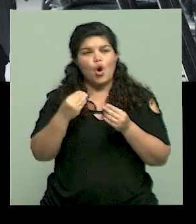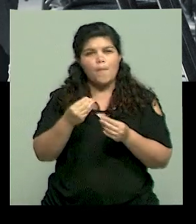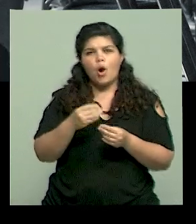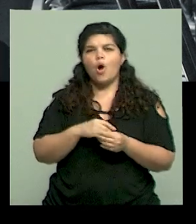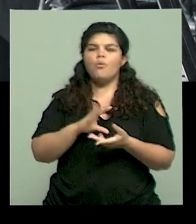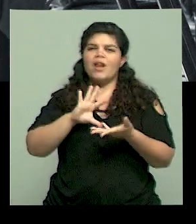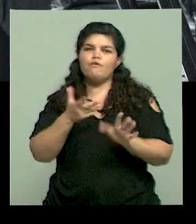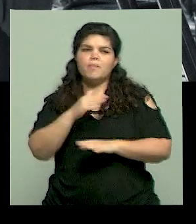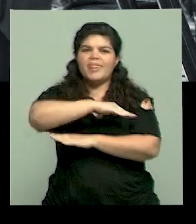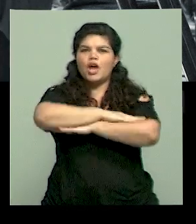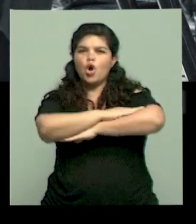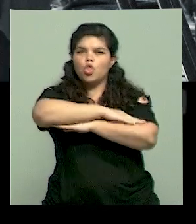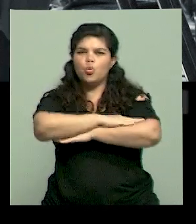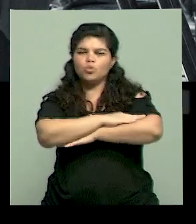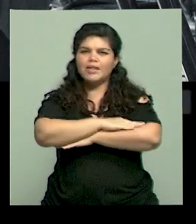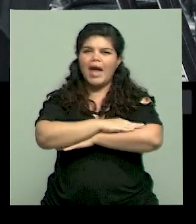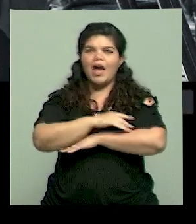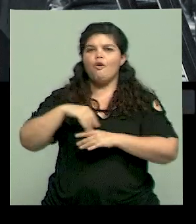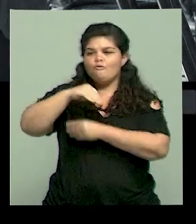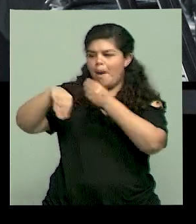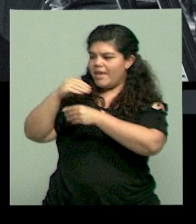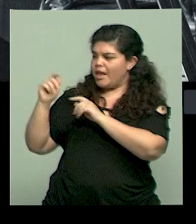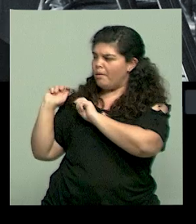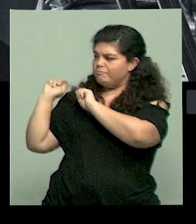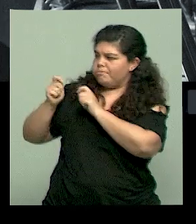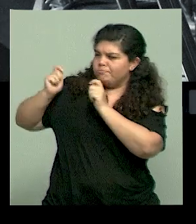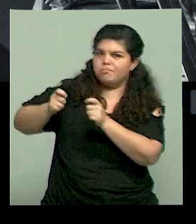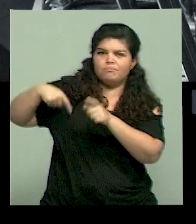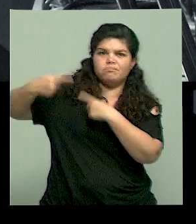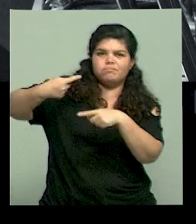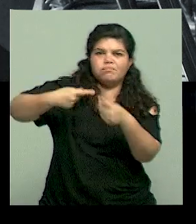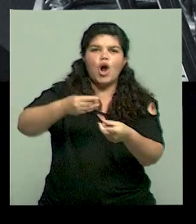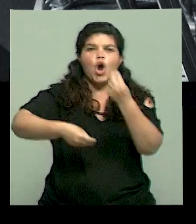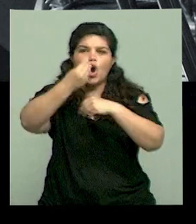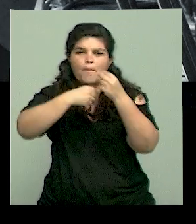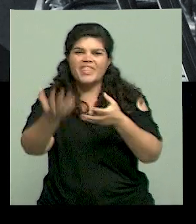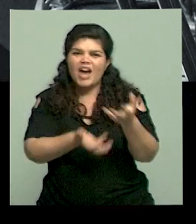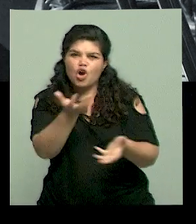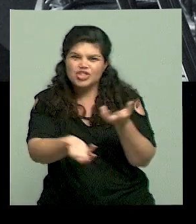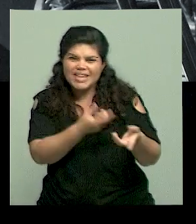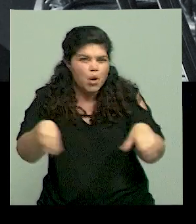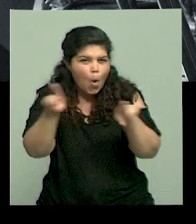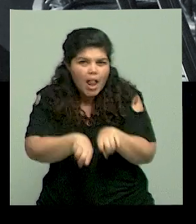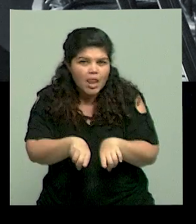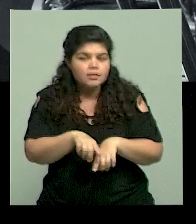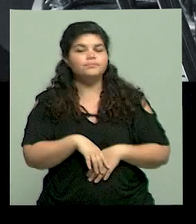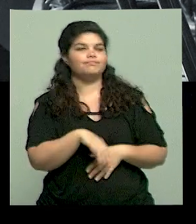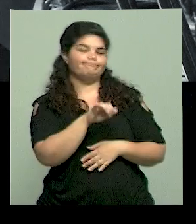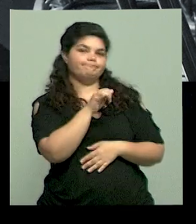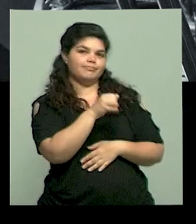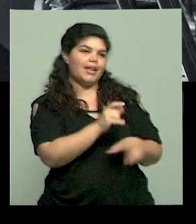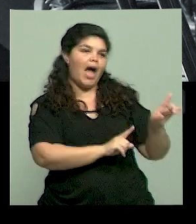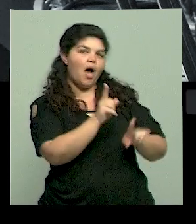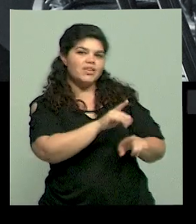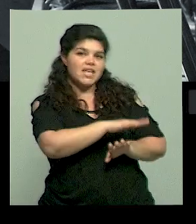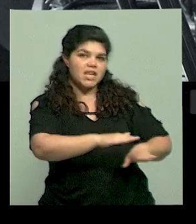conductas a la hora? Tal cual, sí. Y de hecho, los chicos comen como comen sus papás cuando son niños.